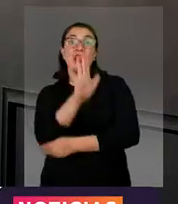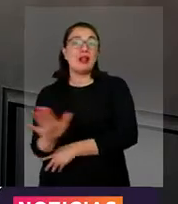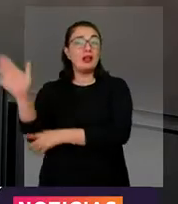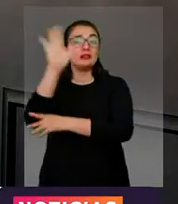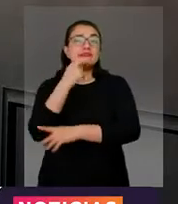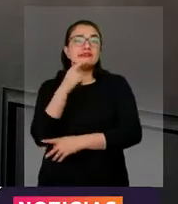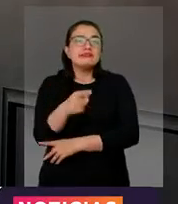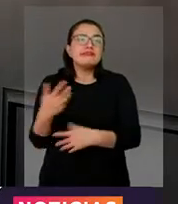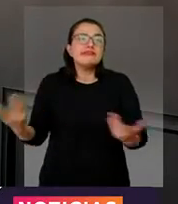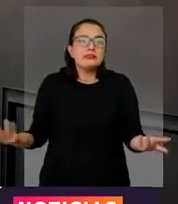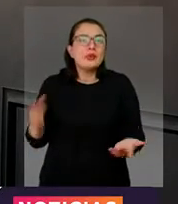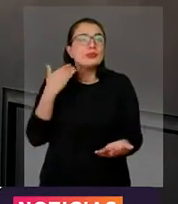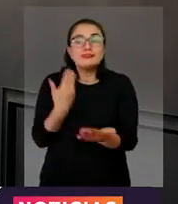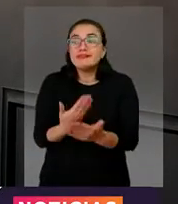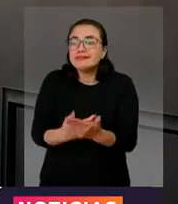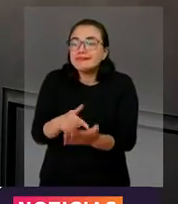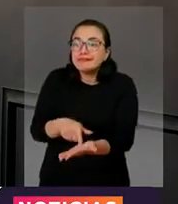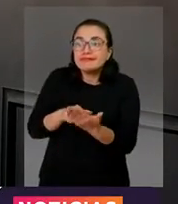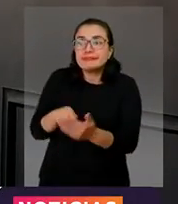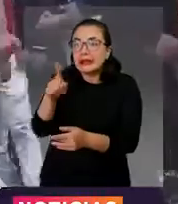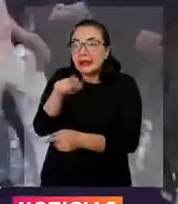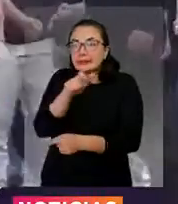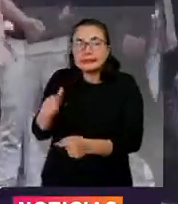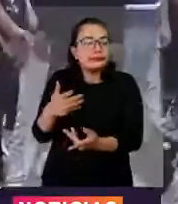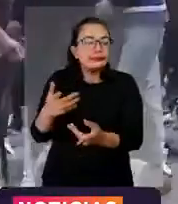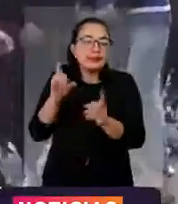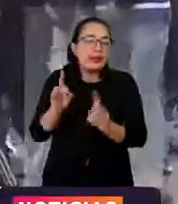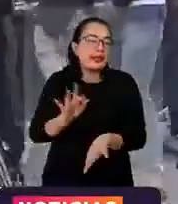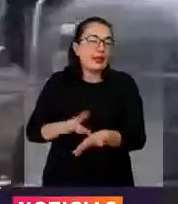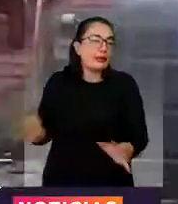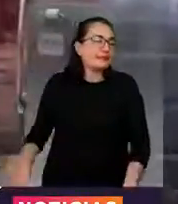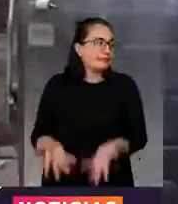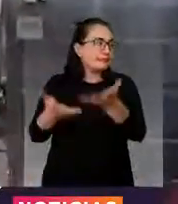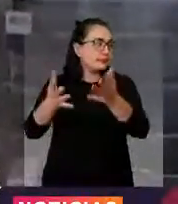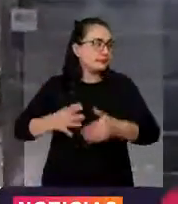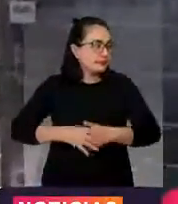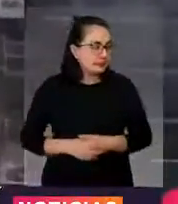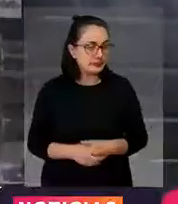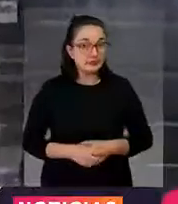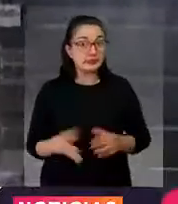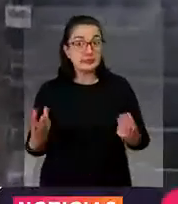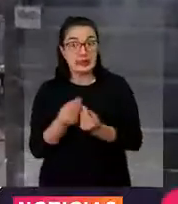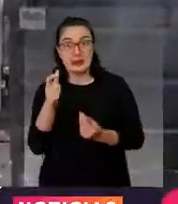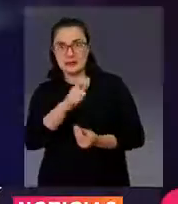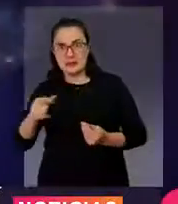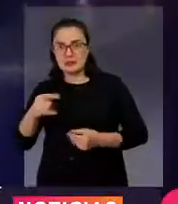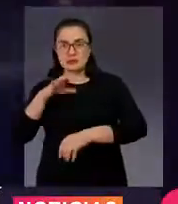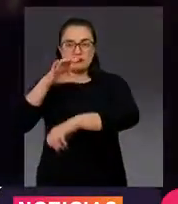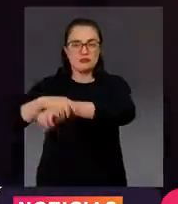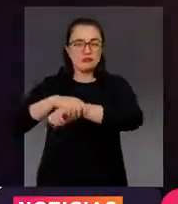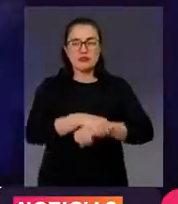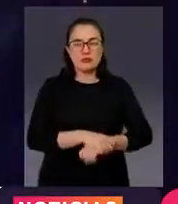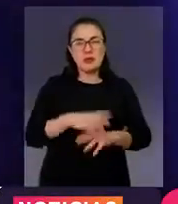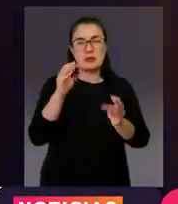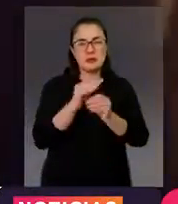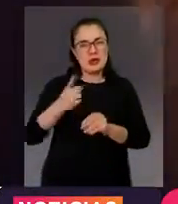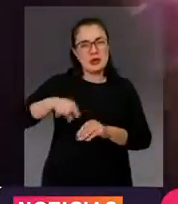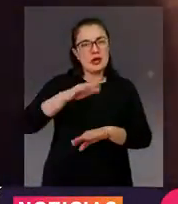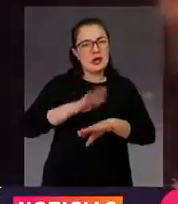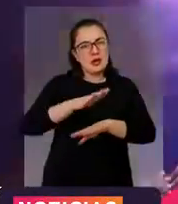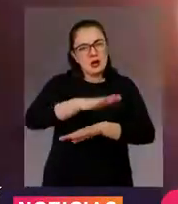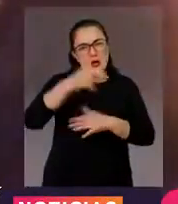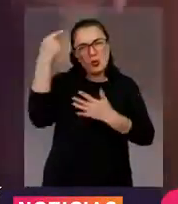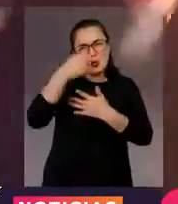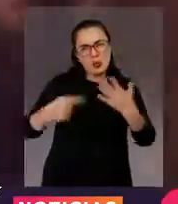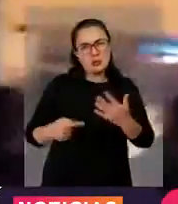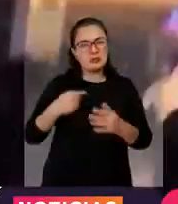falta de pruebas la que generó esta decisión. Los capturados además eran señalados de ser causantes de afectaciones al CAI de Bosa,